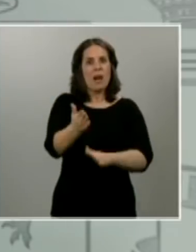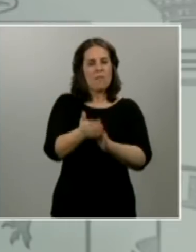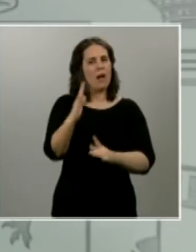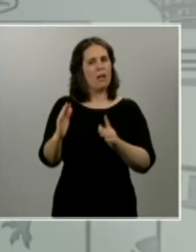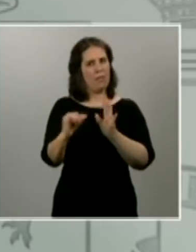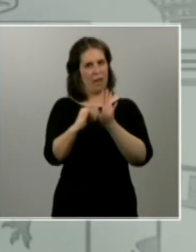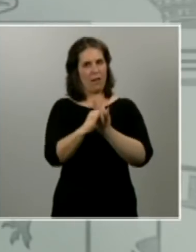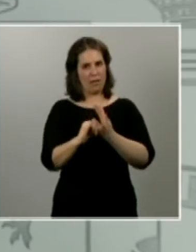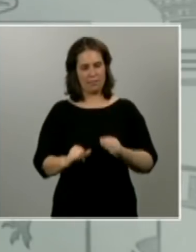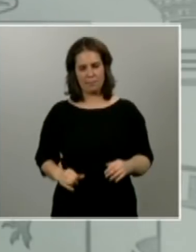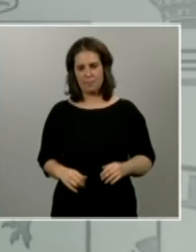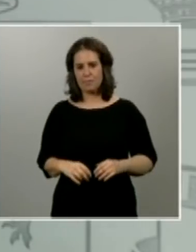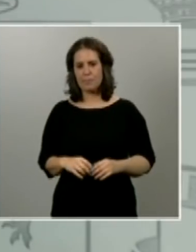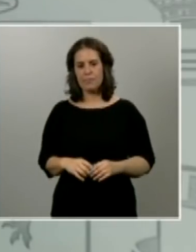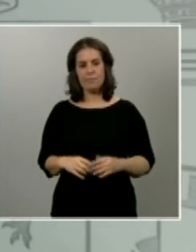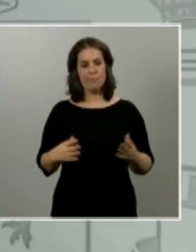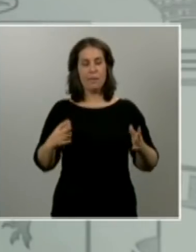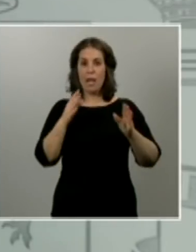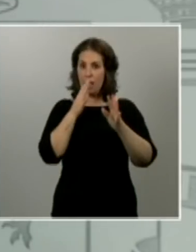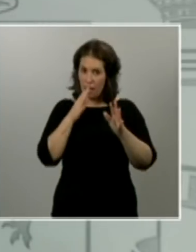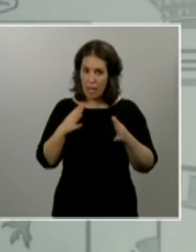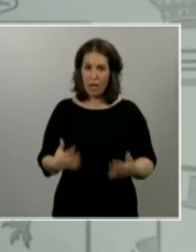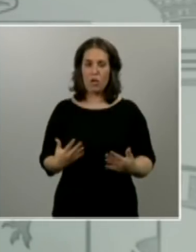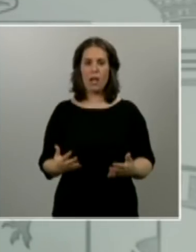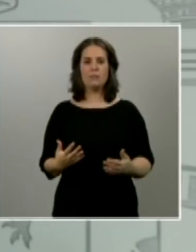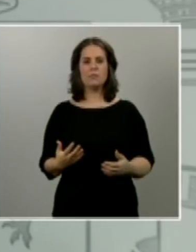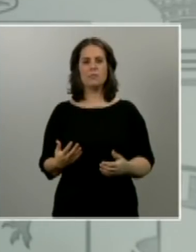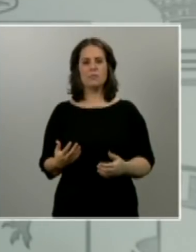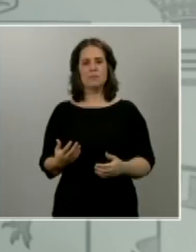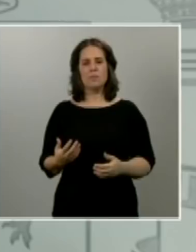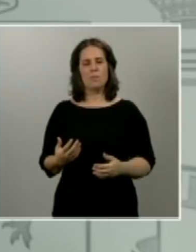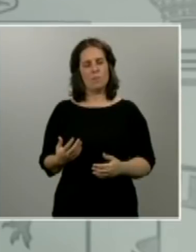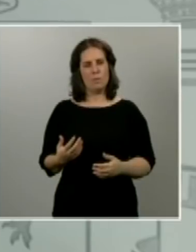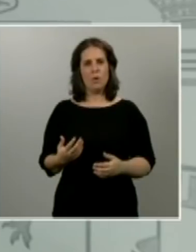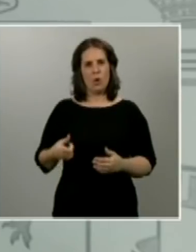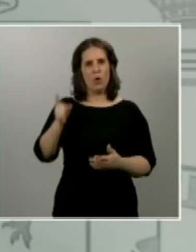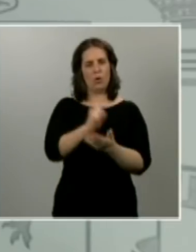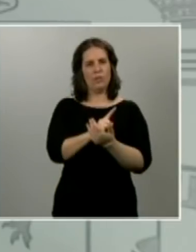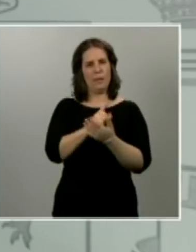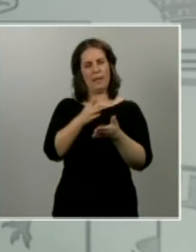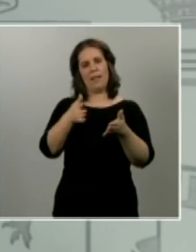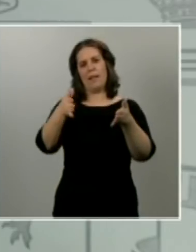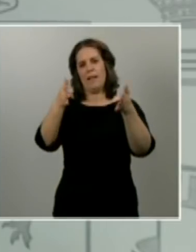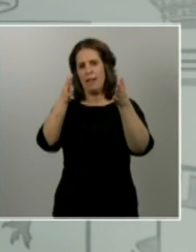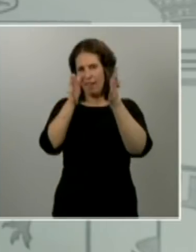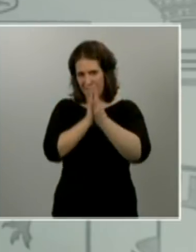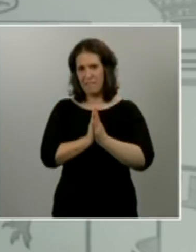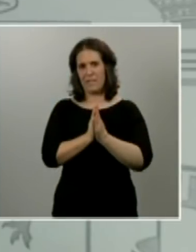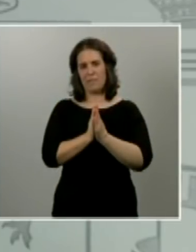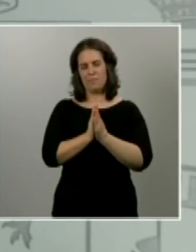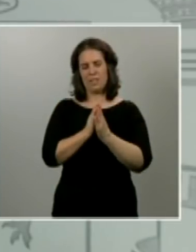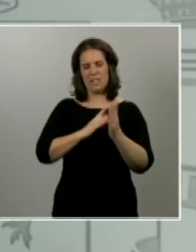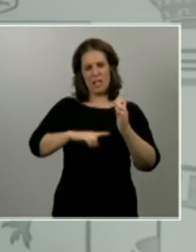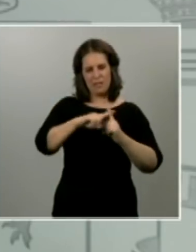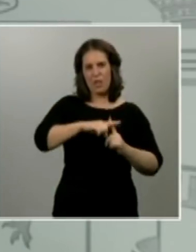ahora toca de nuevo implorar a todos y a todas otra vez sacrificio, resistencia, moral de